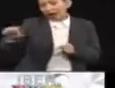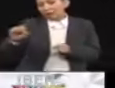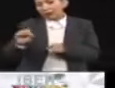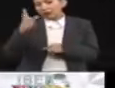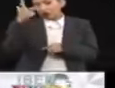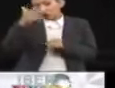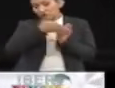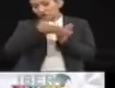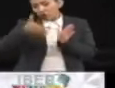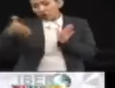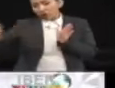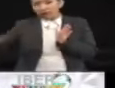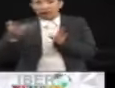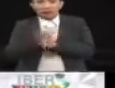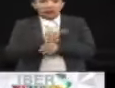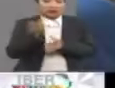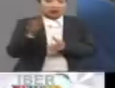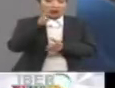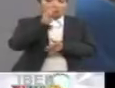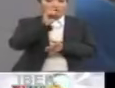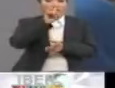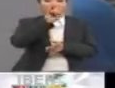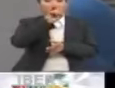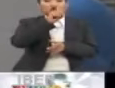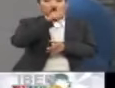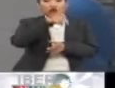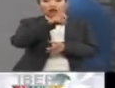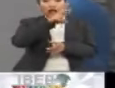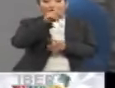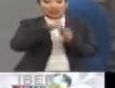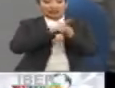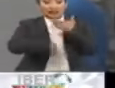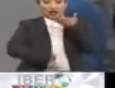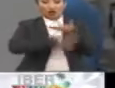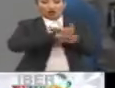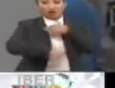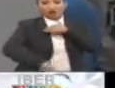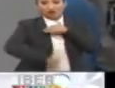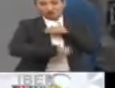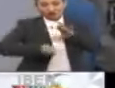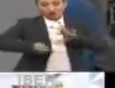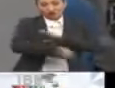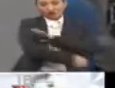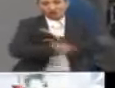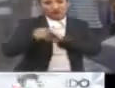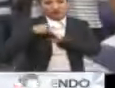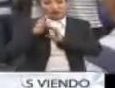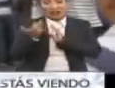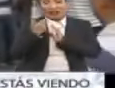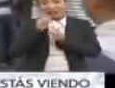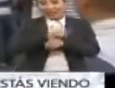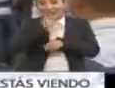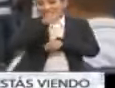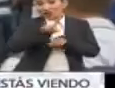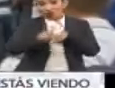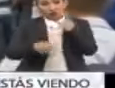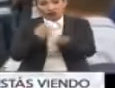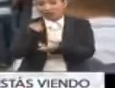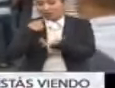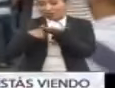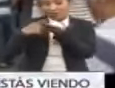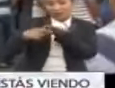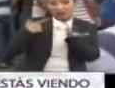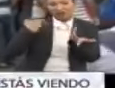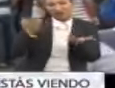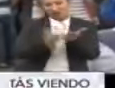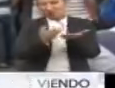28. Lo que pasa es que Bolsonaro, desde que sufrió el atentado el día 6, no fue a ningún debate. Y eso ha sido muy